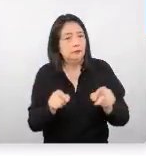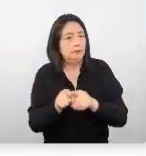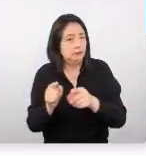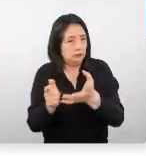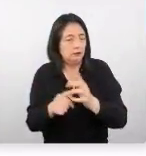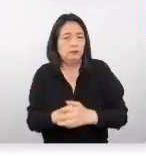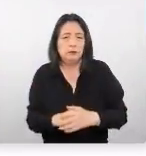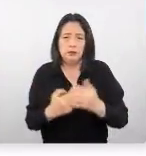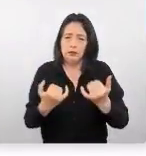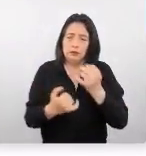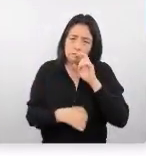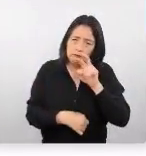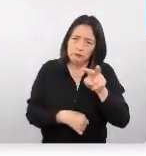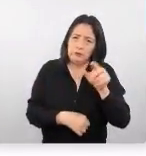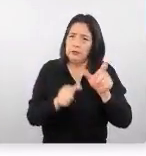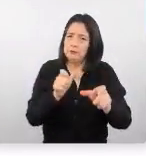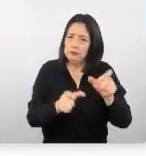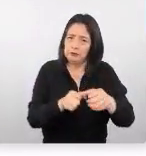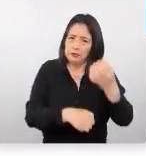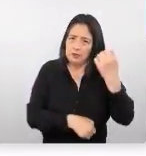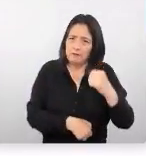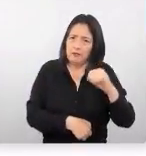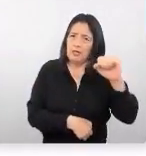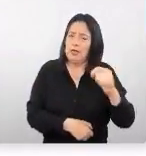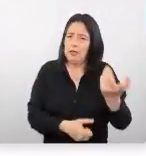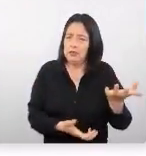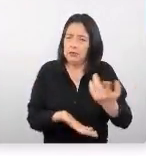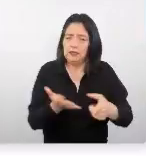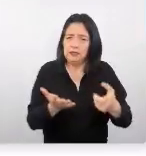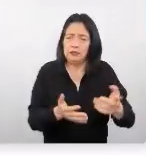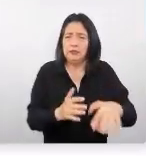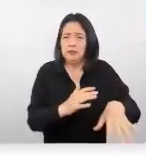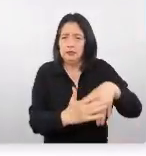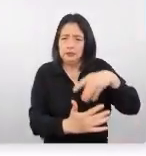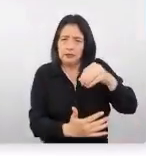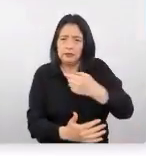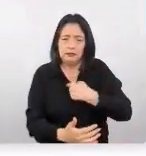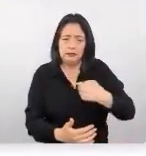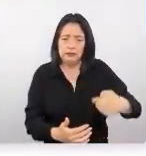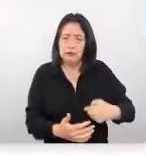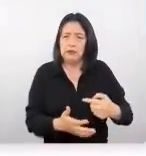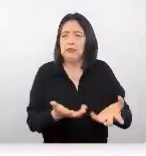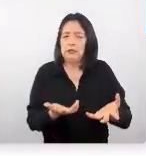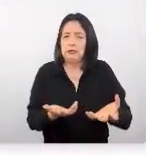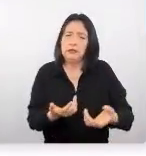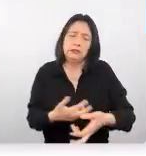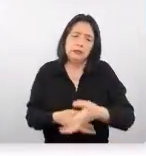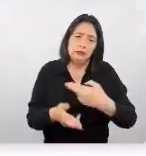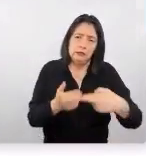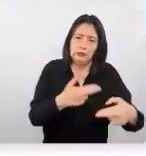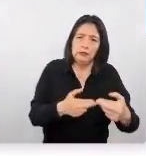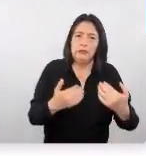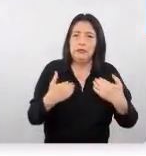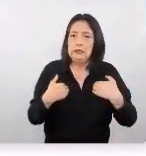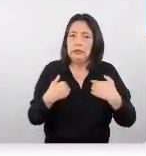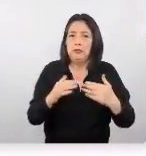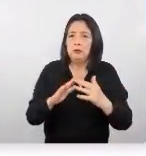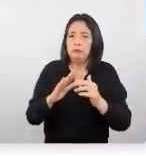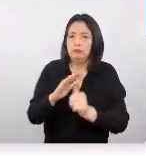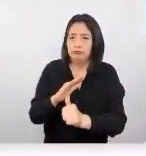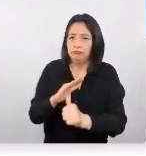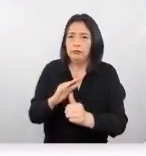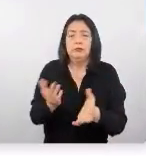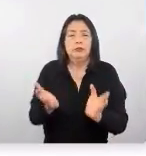Vamos a ver que los viajeros que vienen, que salen de China y regresan, tienen un periodo de cuarentena bastante amplio,